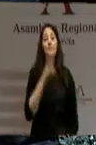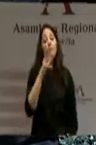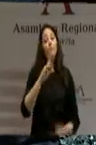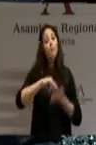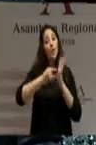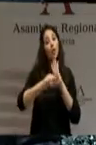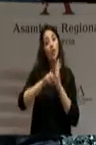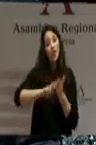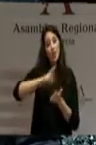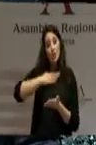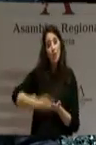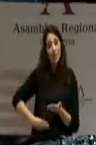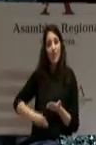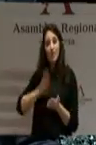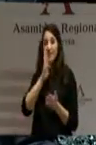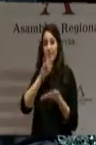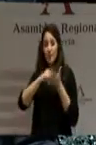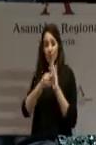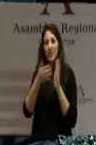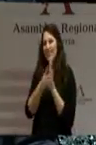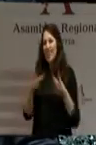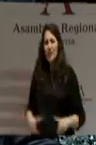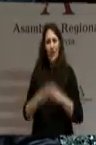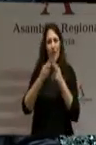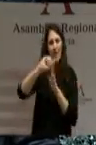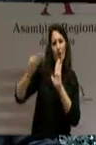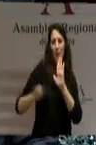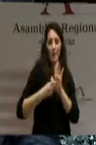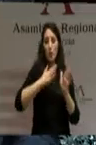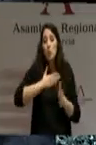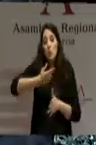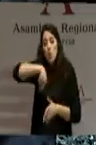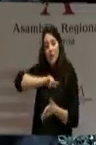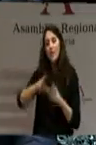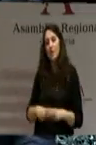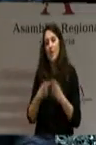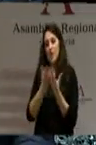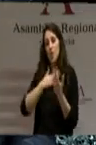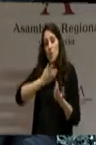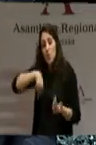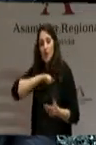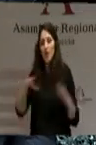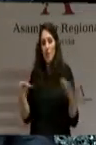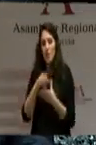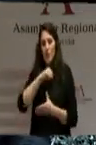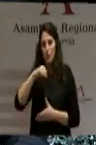de región es el proyecto de toda una sociedad, nuestra sociedad, la de nuestra comunidad autónoma.